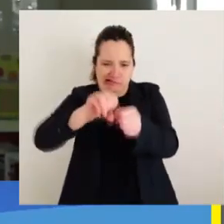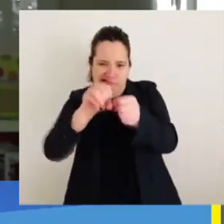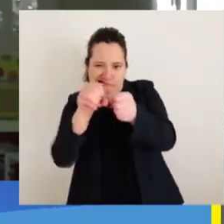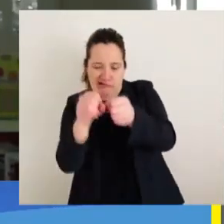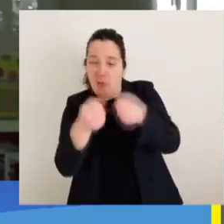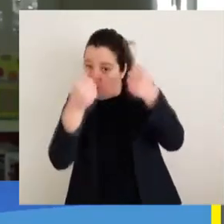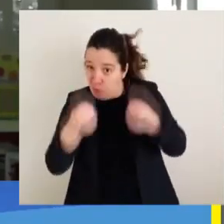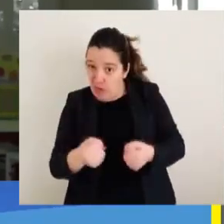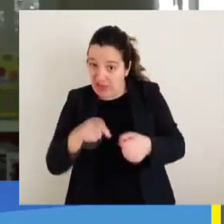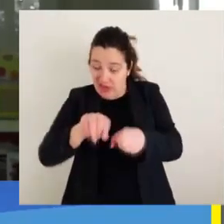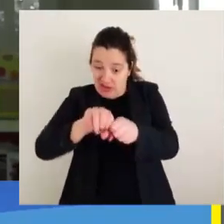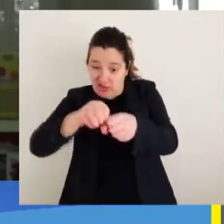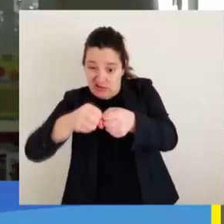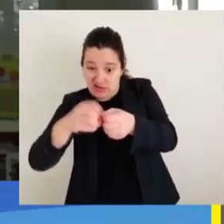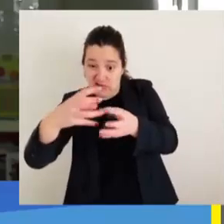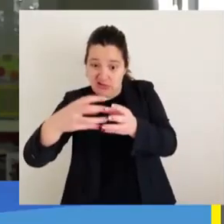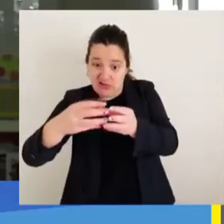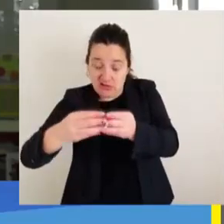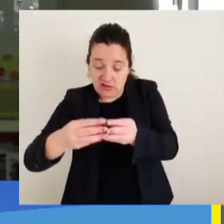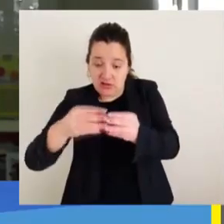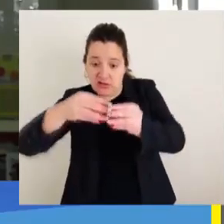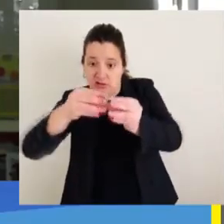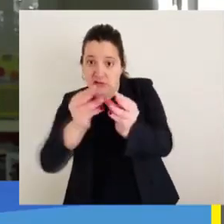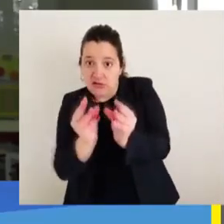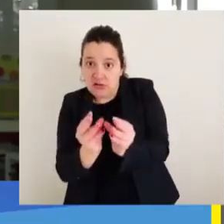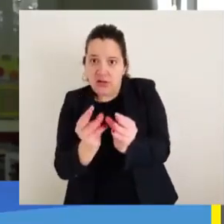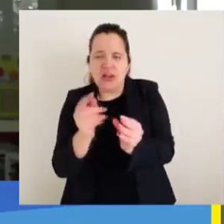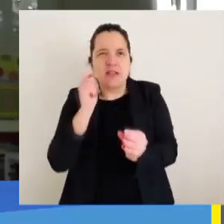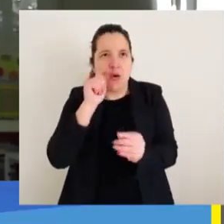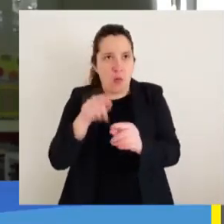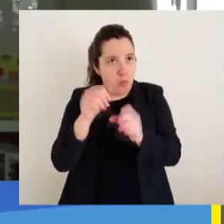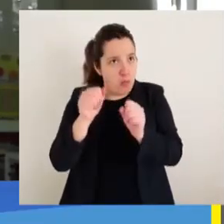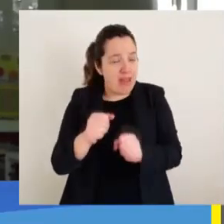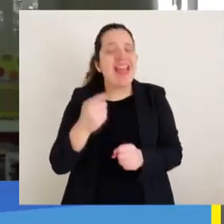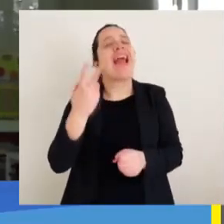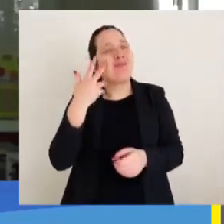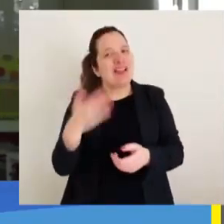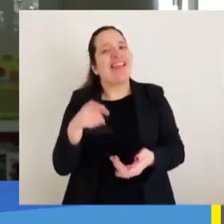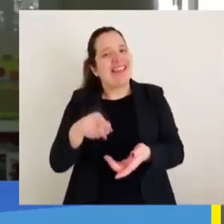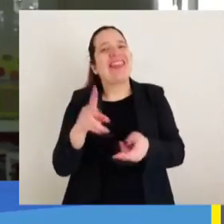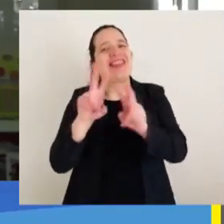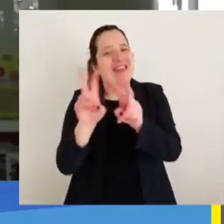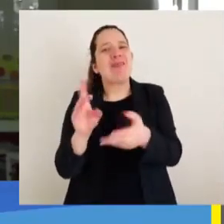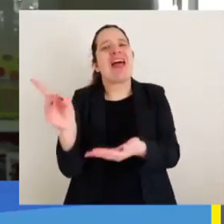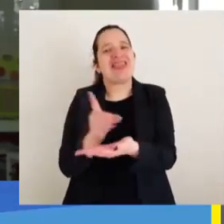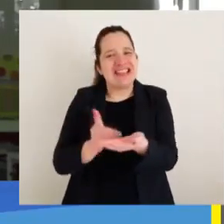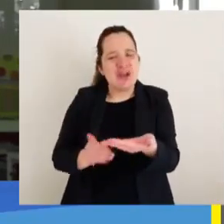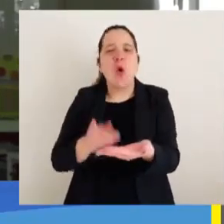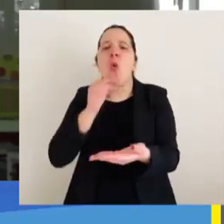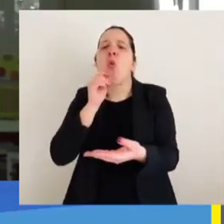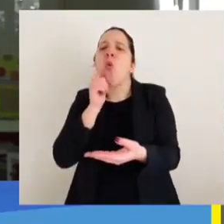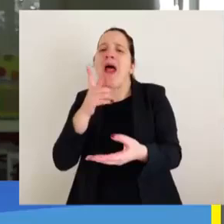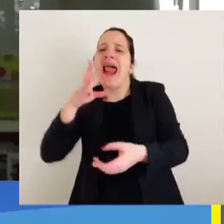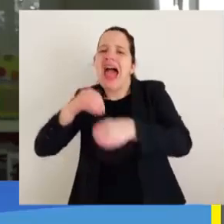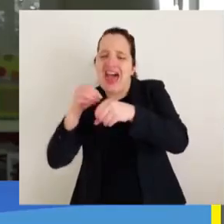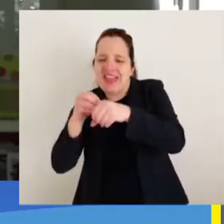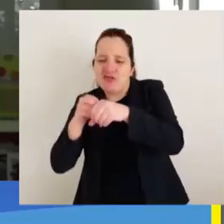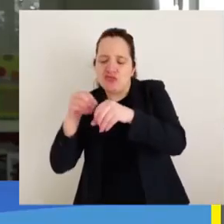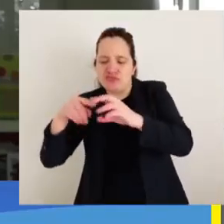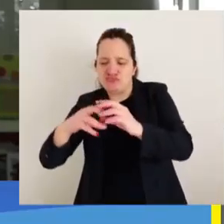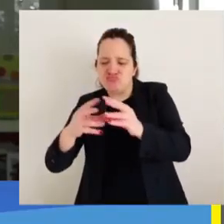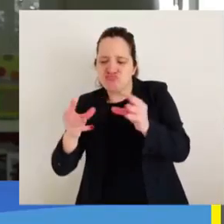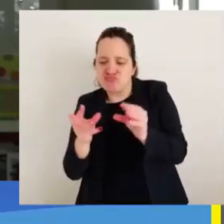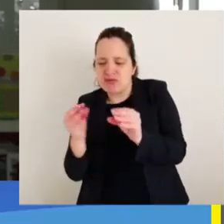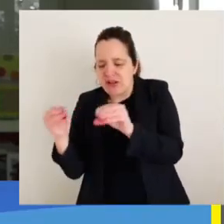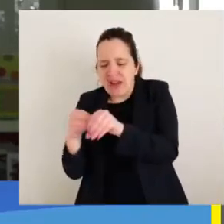los elementos, que uno tiene que igual tomarlo en cuenta al momento de hacer un diseño, el tipo de relleno que va asociado a